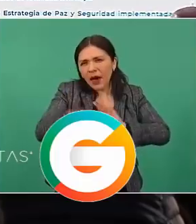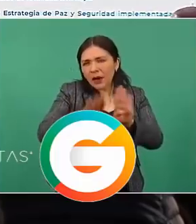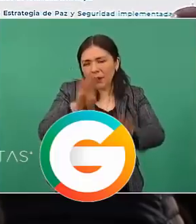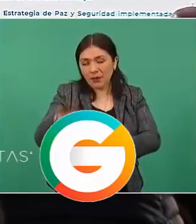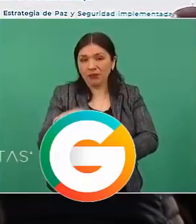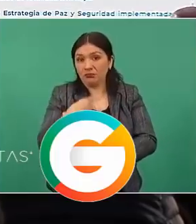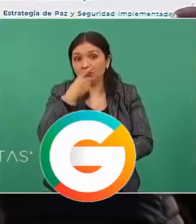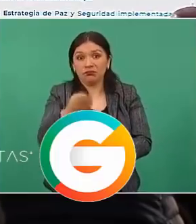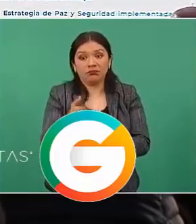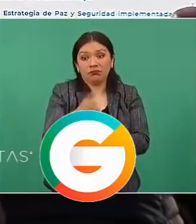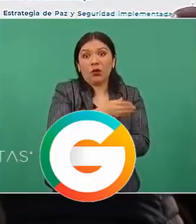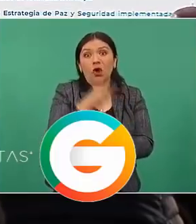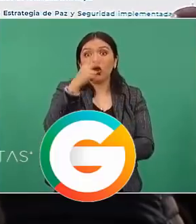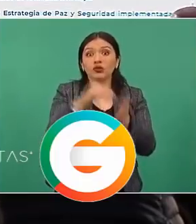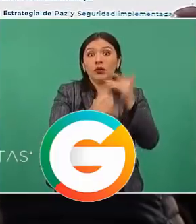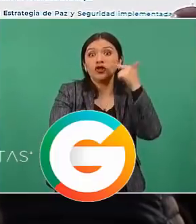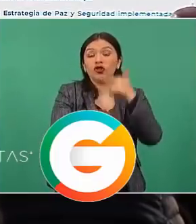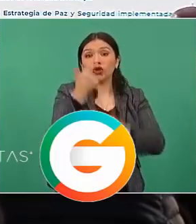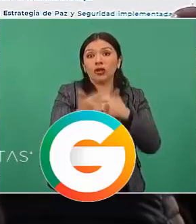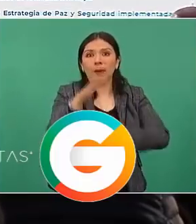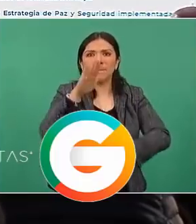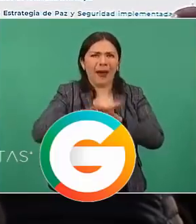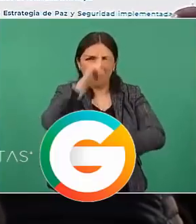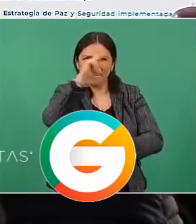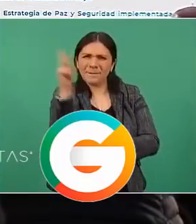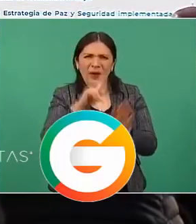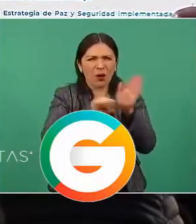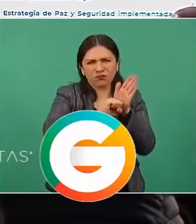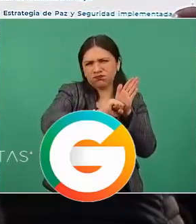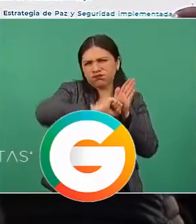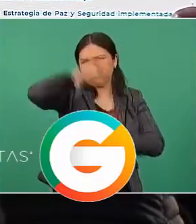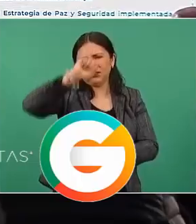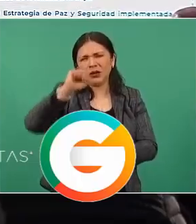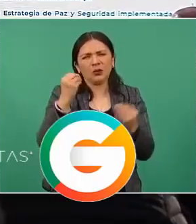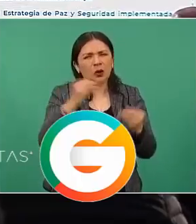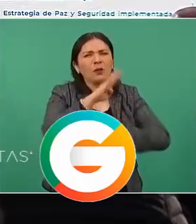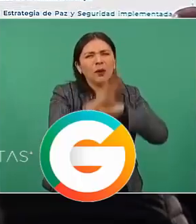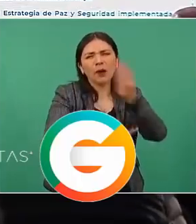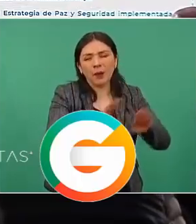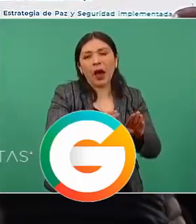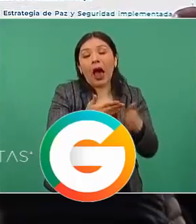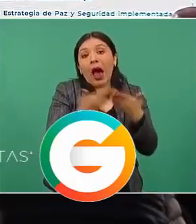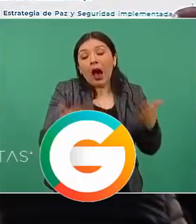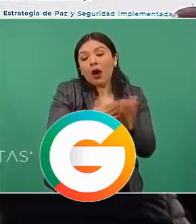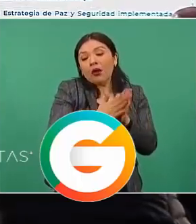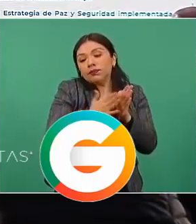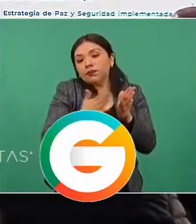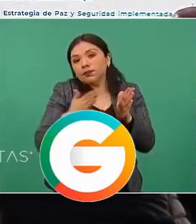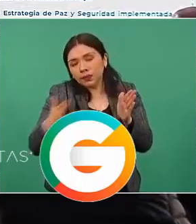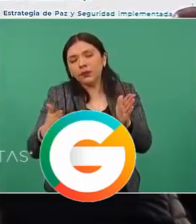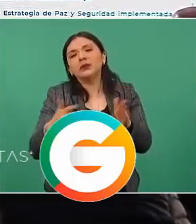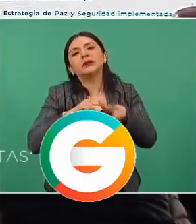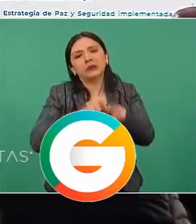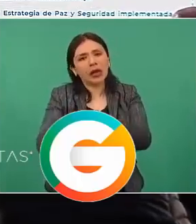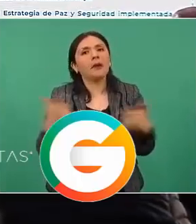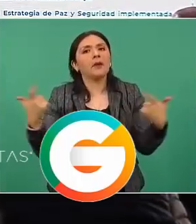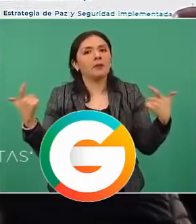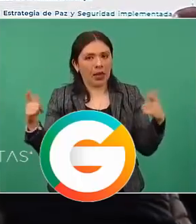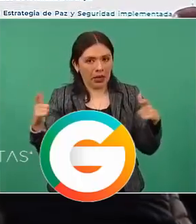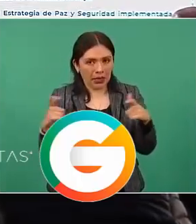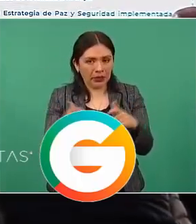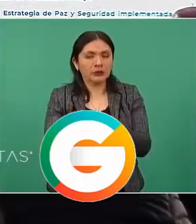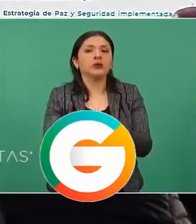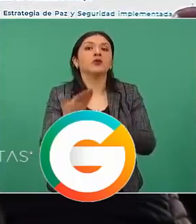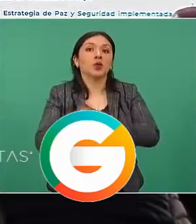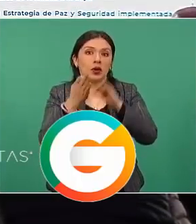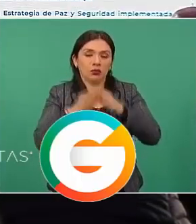lo más alto, reduciéndose. Y a partir de esta administración, una reducción importante. Esto